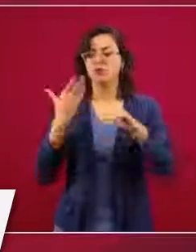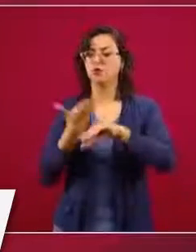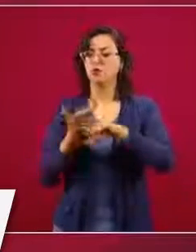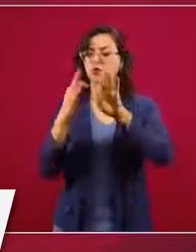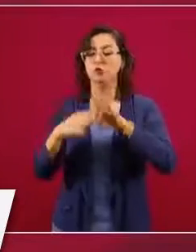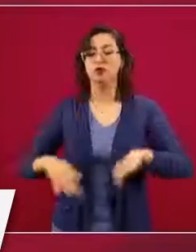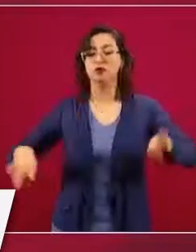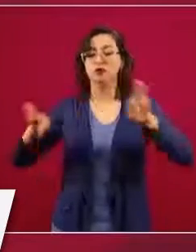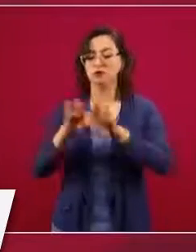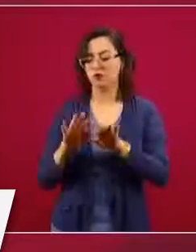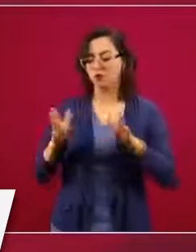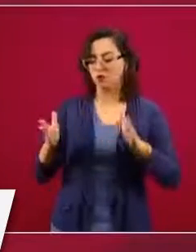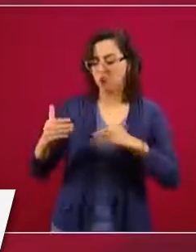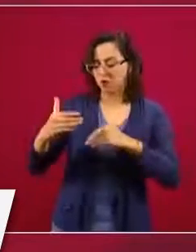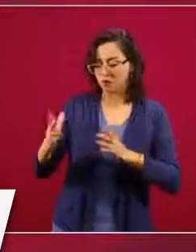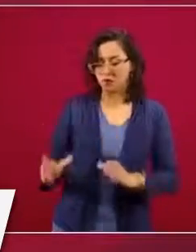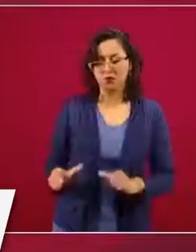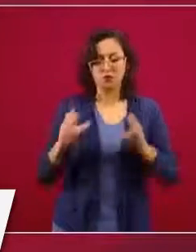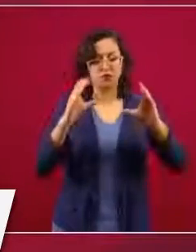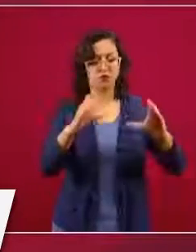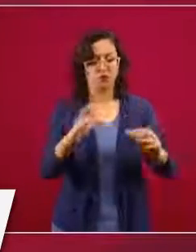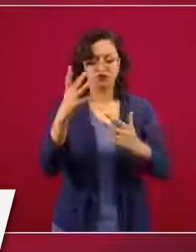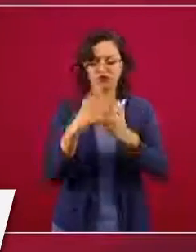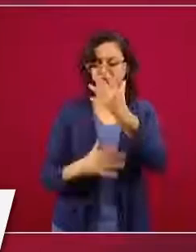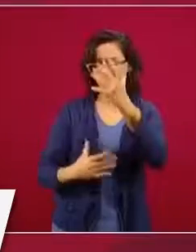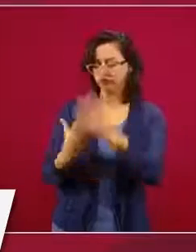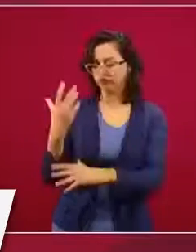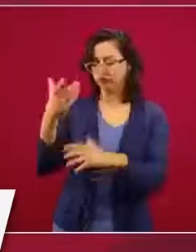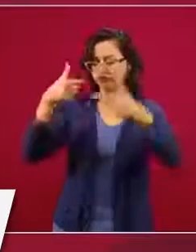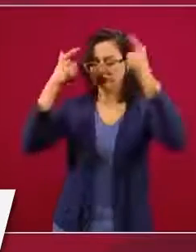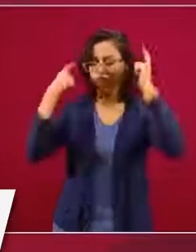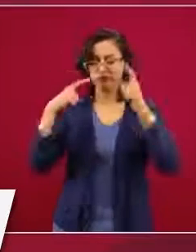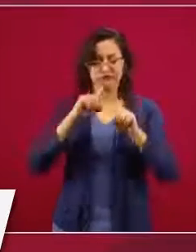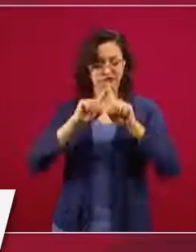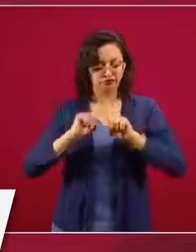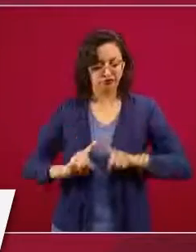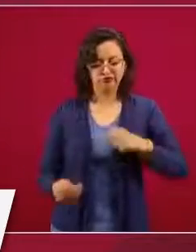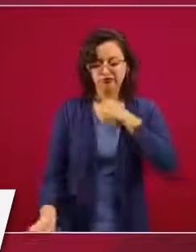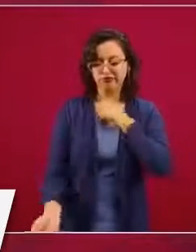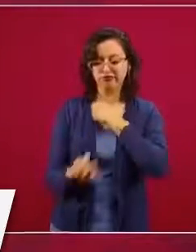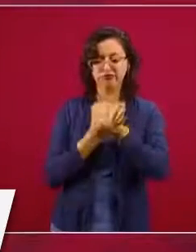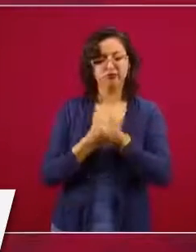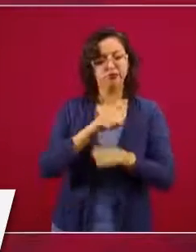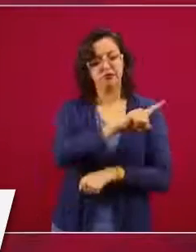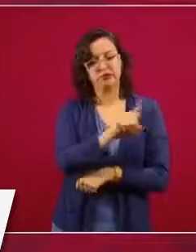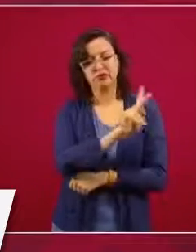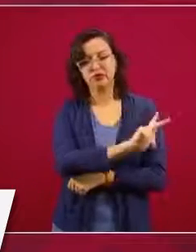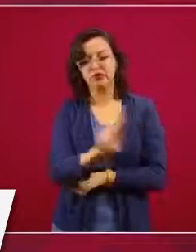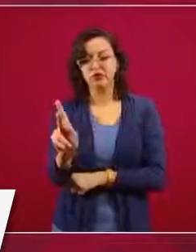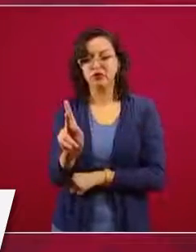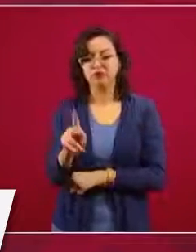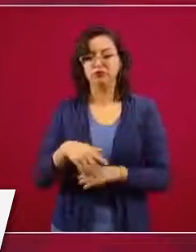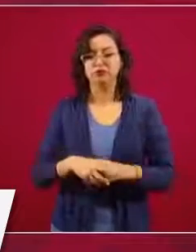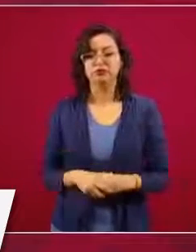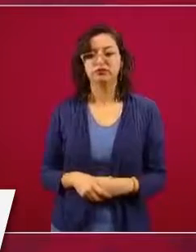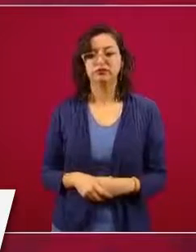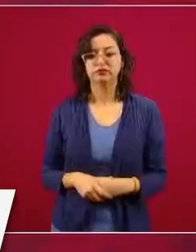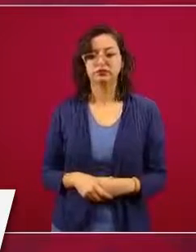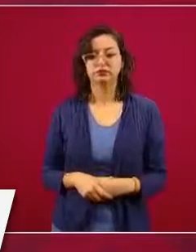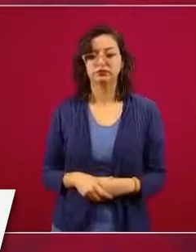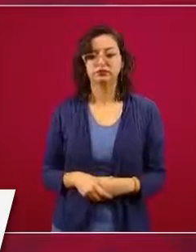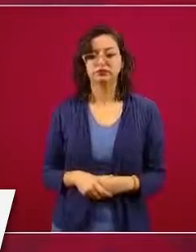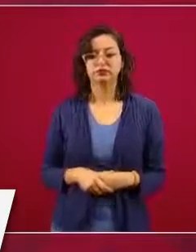protección para todos los médicos, médicas, enfermeras y enfermeros. Yo invito